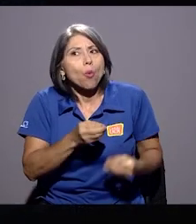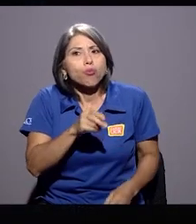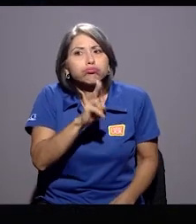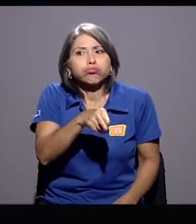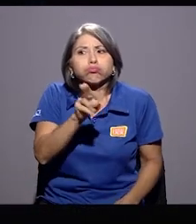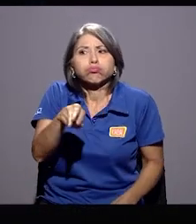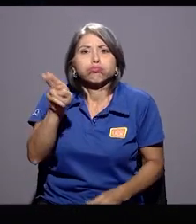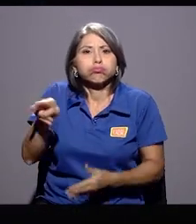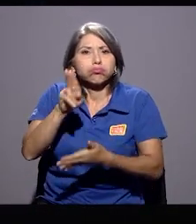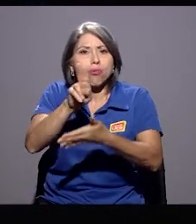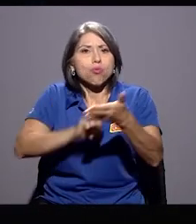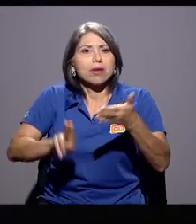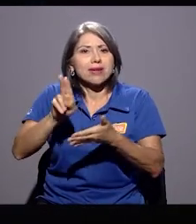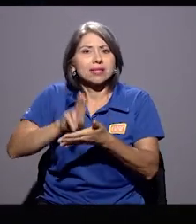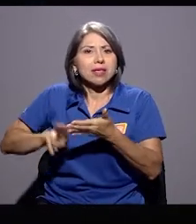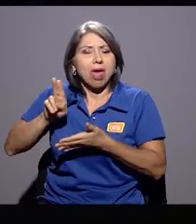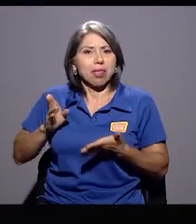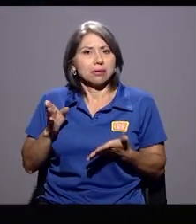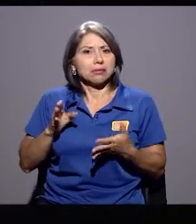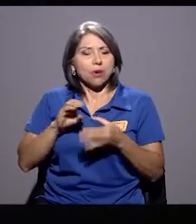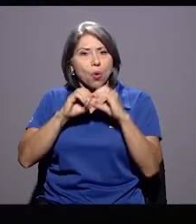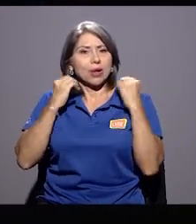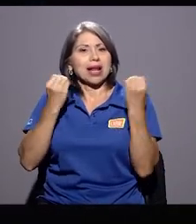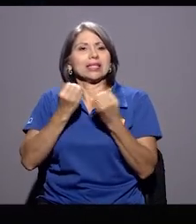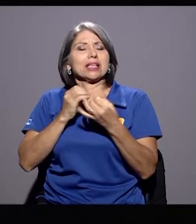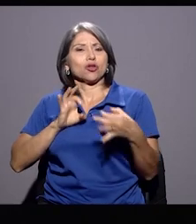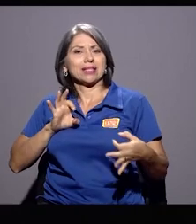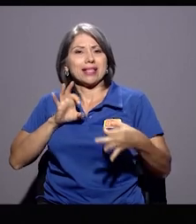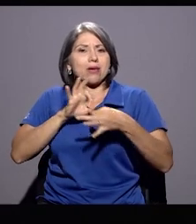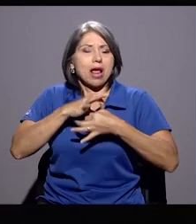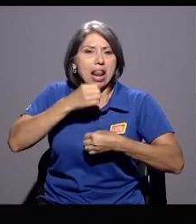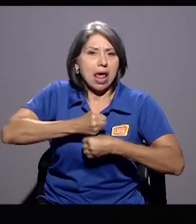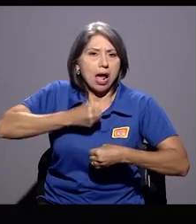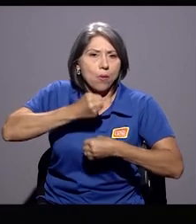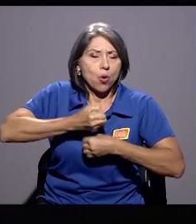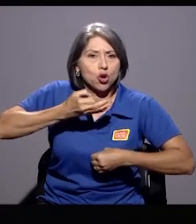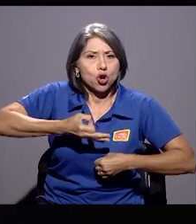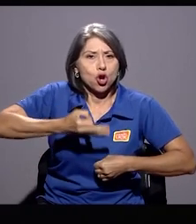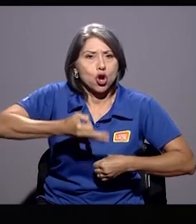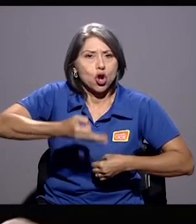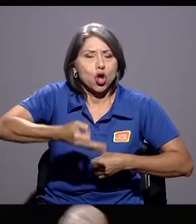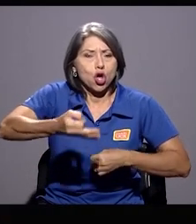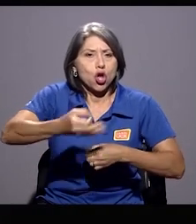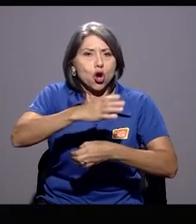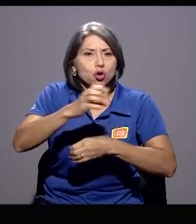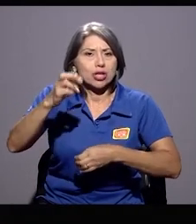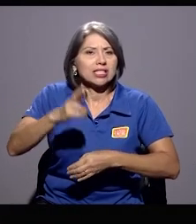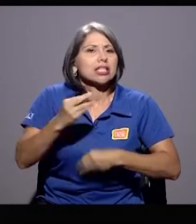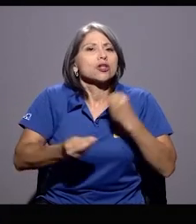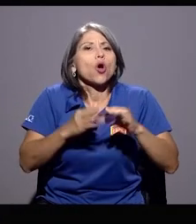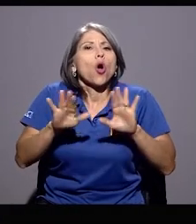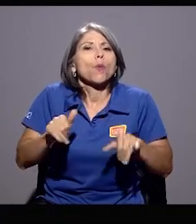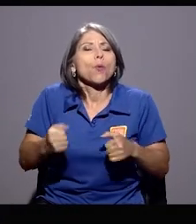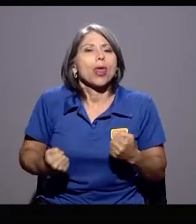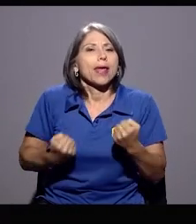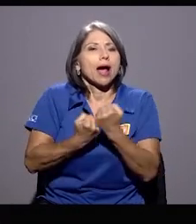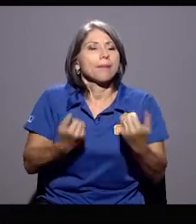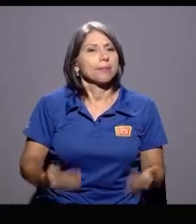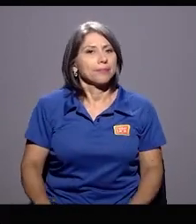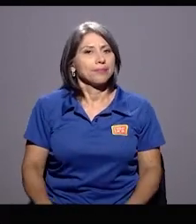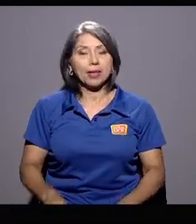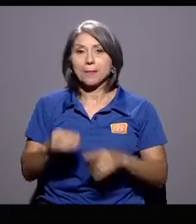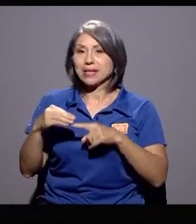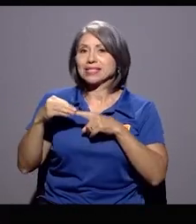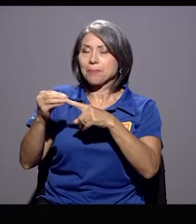propias universidades y las organizaciones vinculadas a esa labor cotidiana de los costarricenses podrían dar un aporte? Mire, el principal